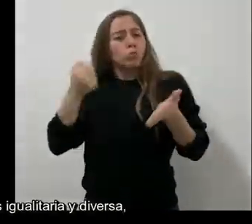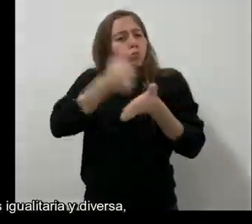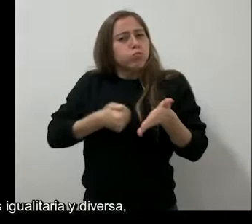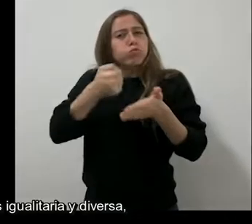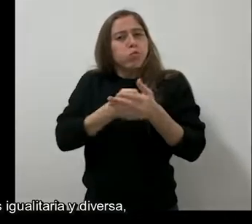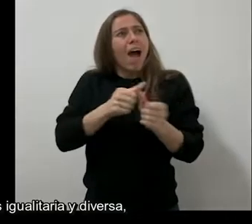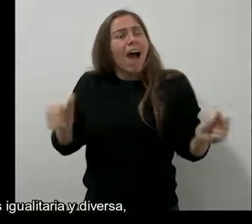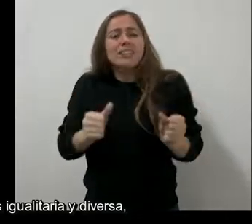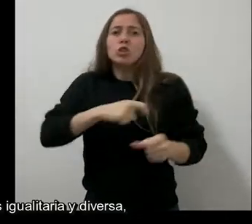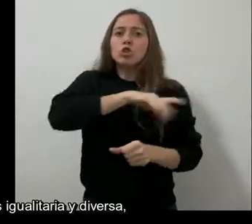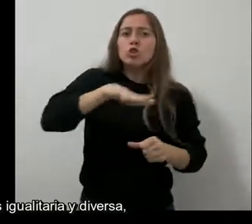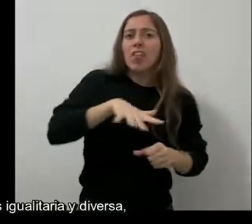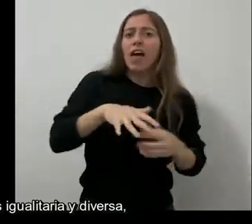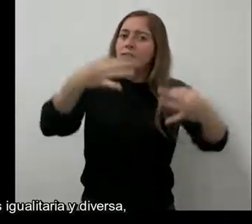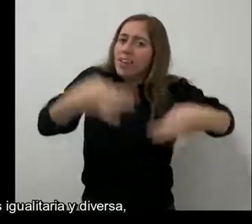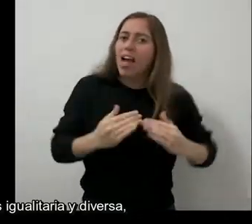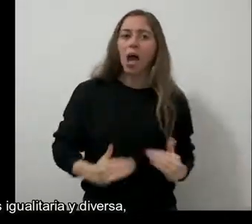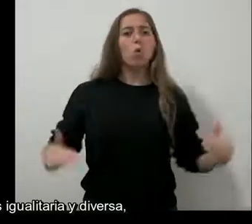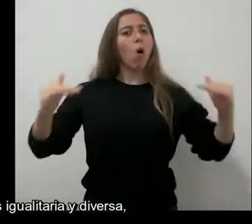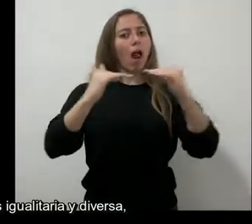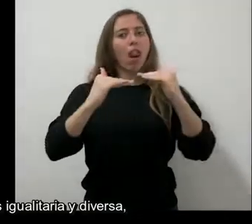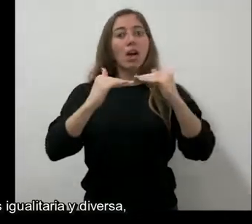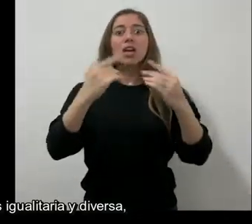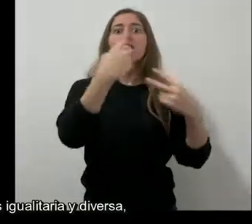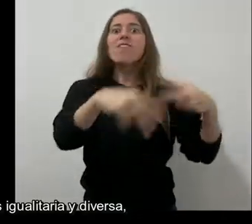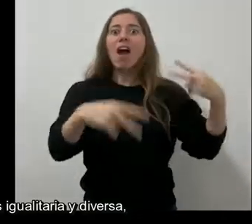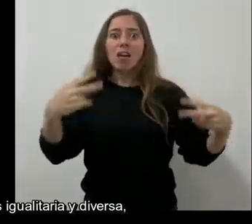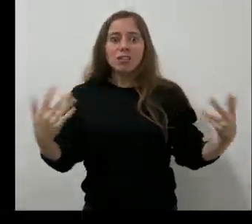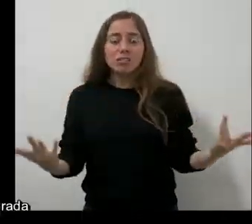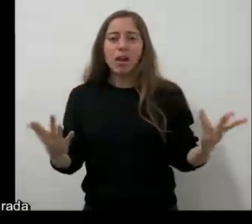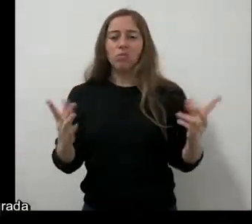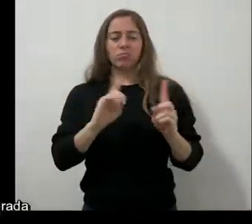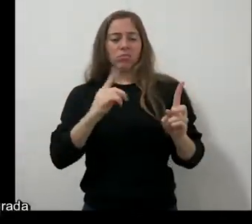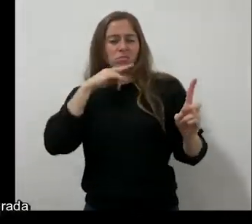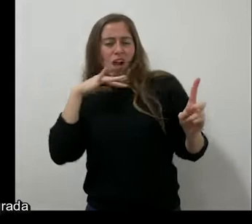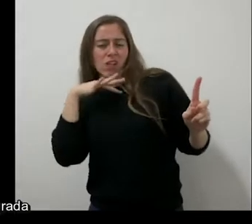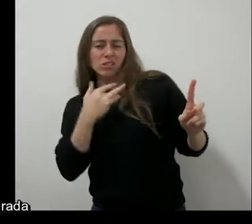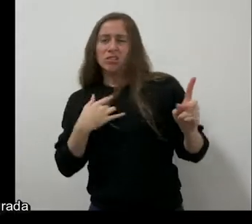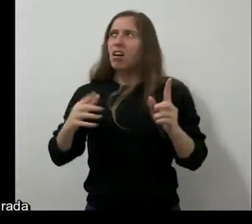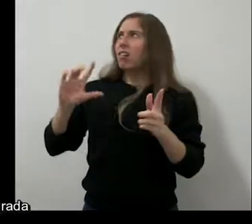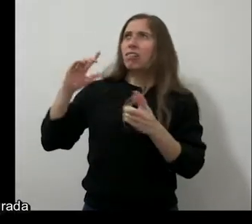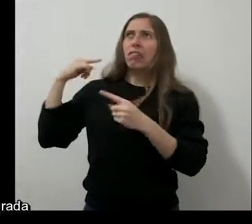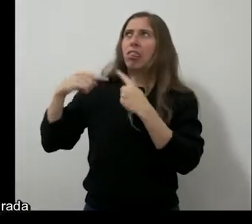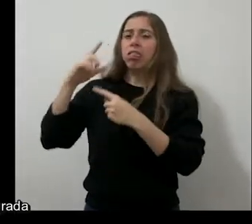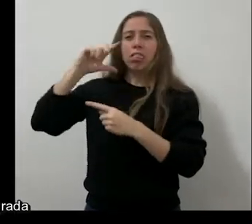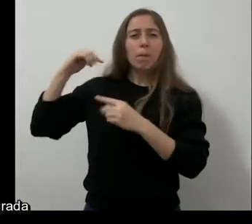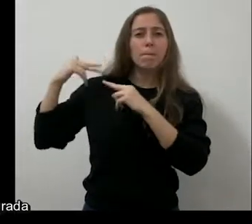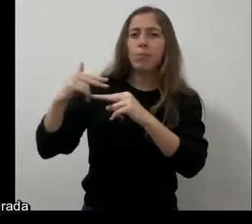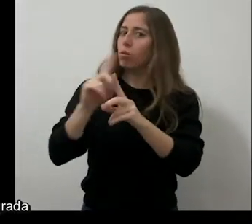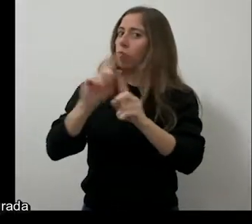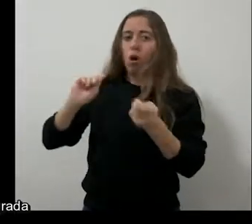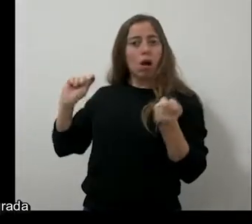de una sociedad más igualitaria y diversa, menos hipócrita y retrógrada. Estas